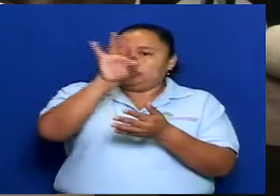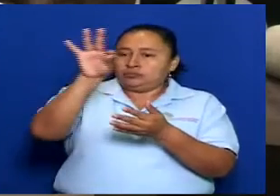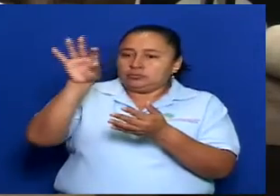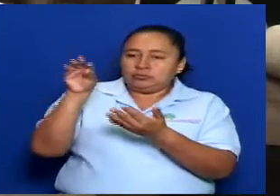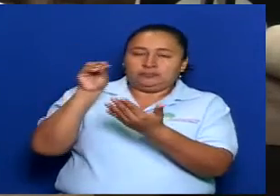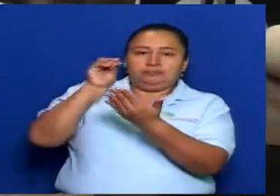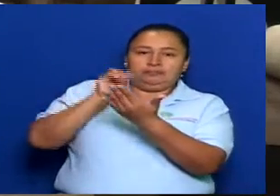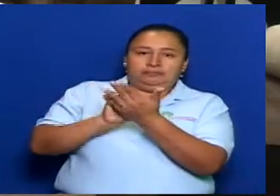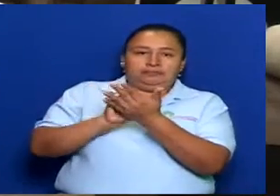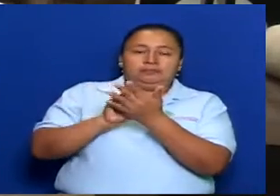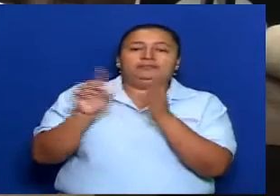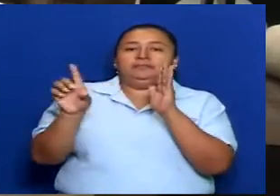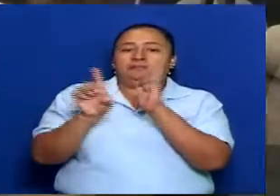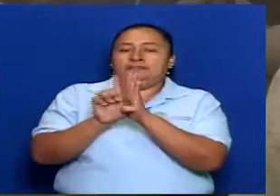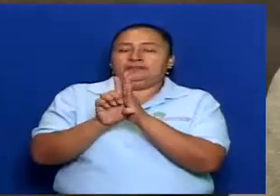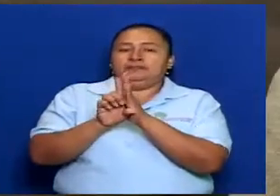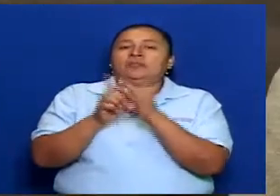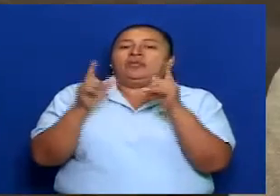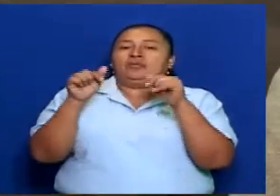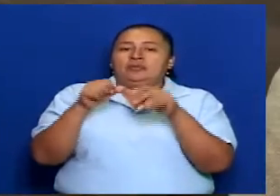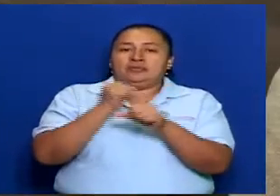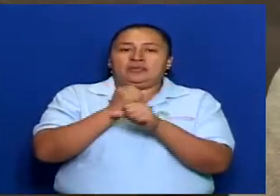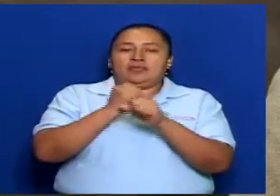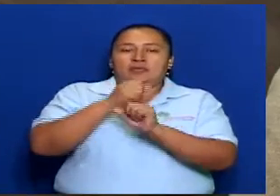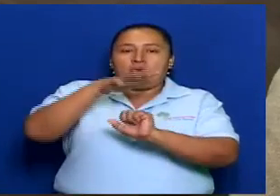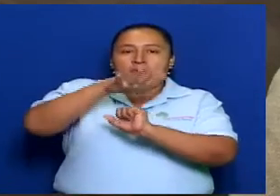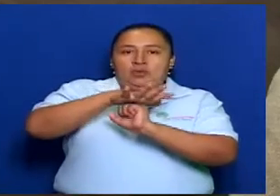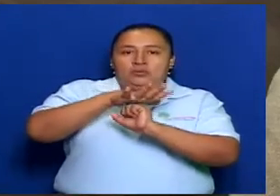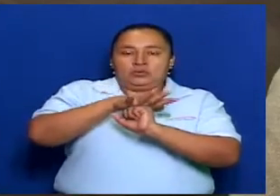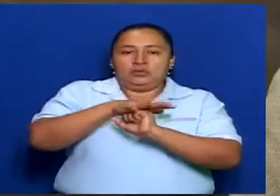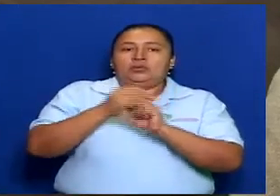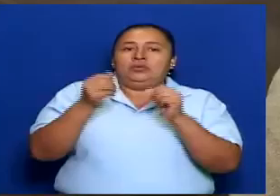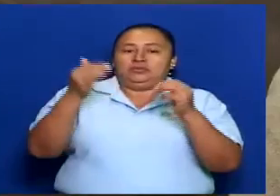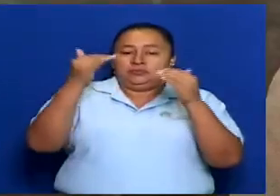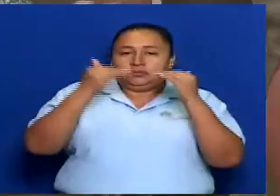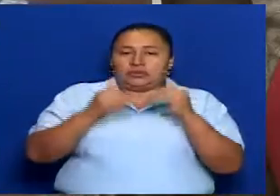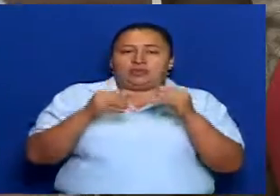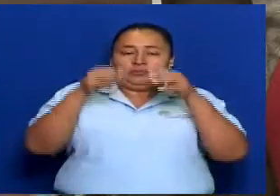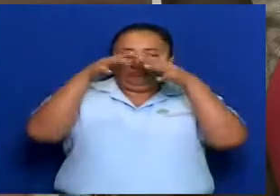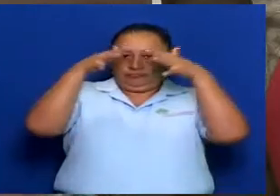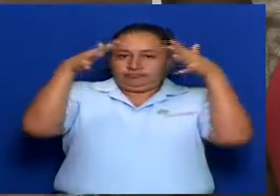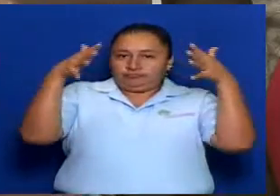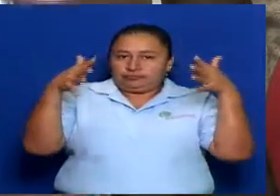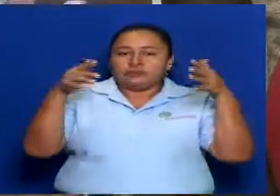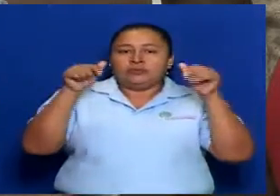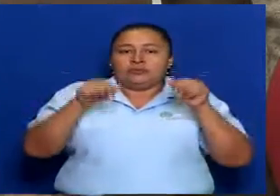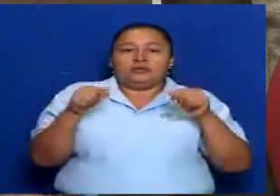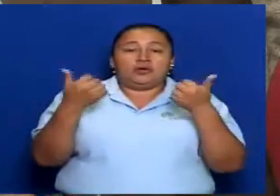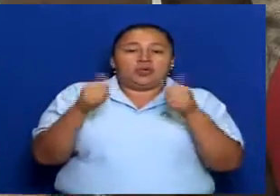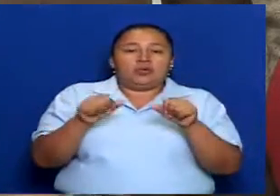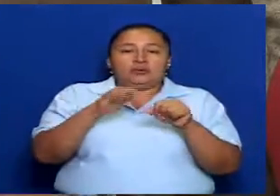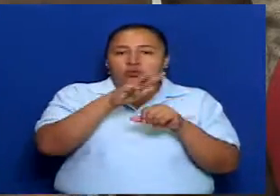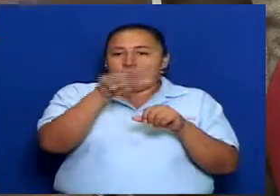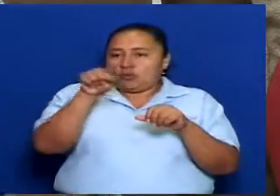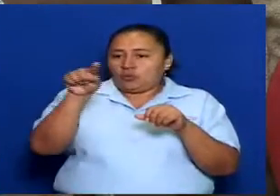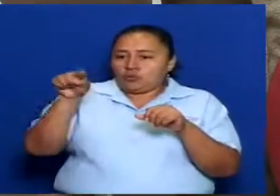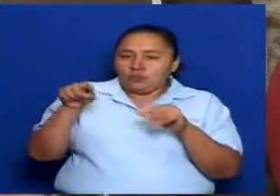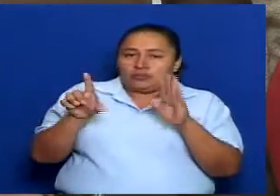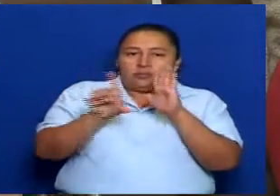y es allí donde trabajamos la comisión, pues baja de esa sombría, baja de ese marco legal